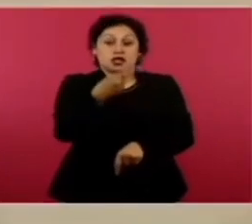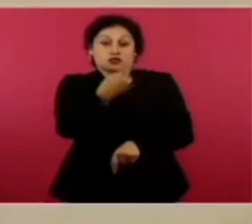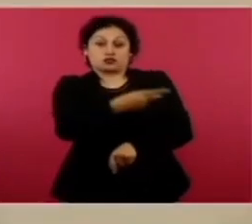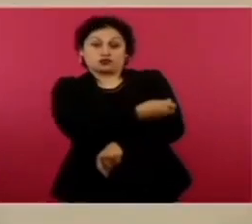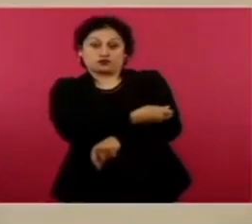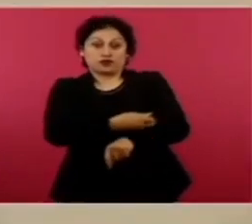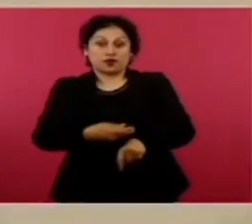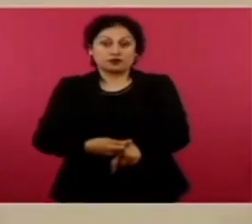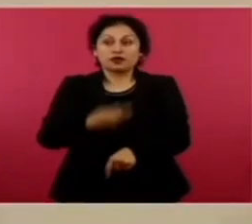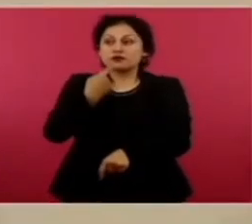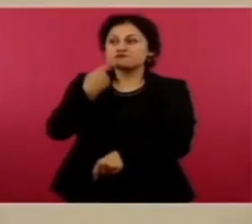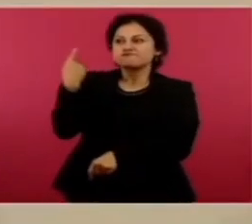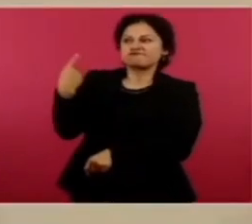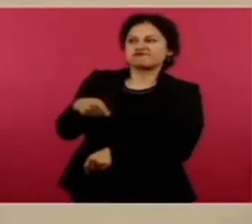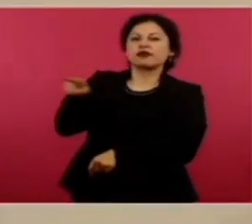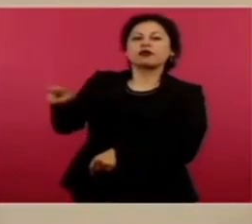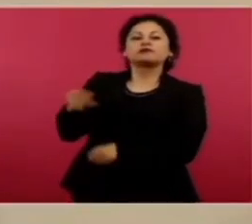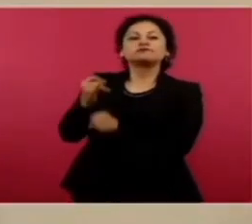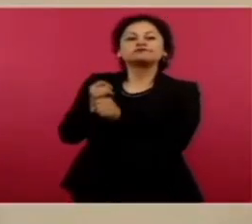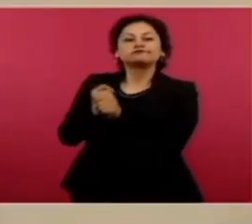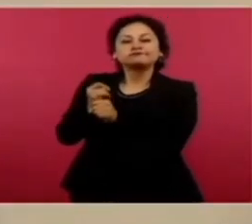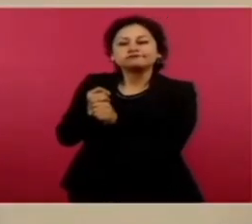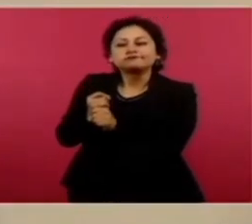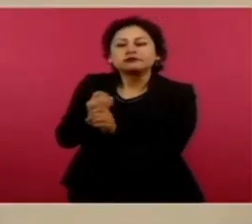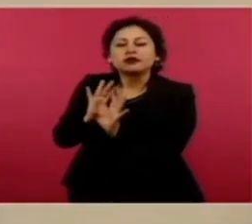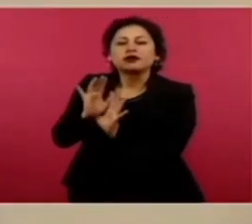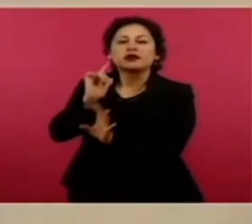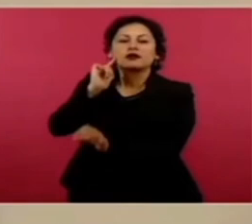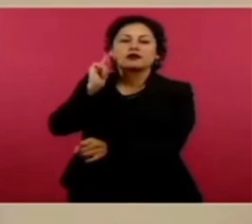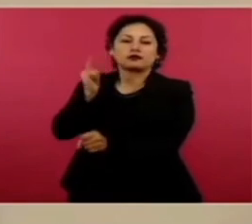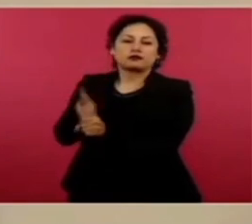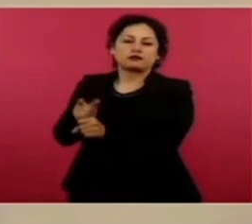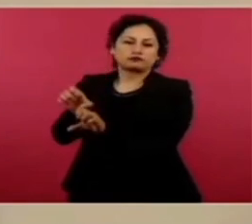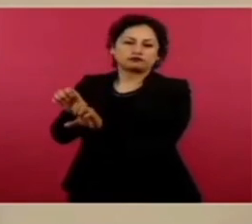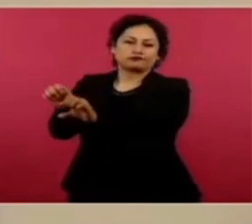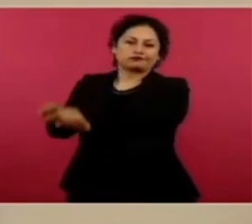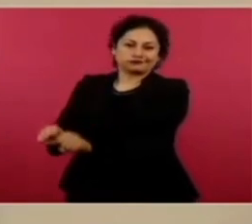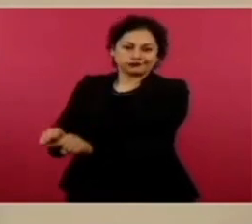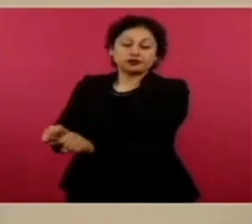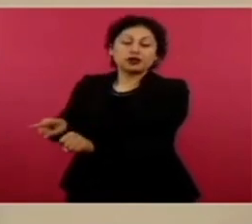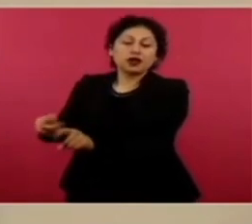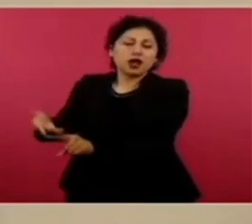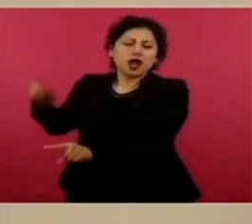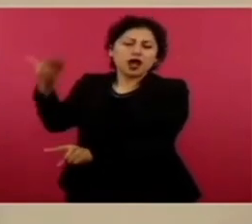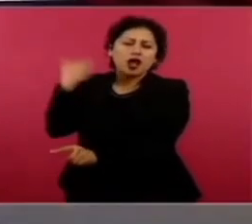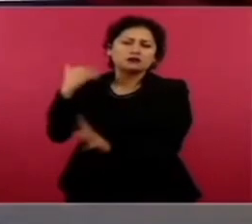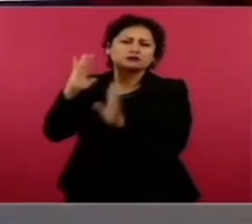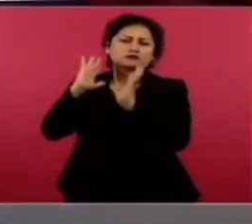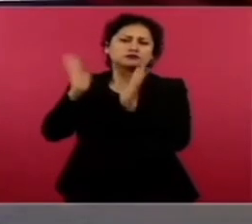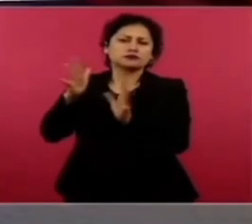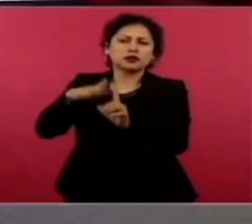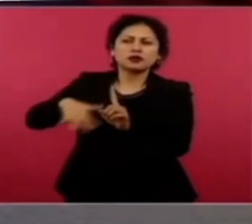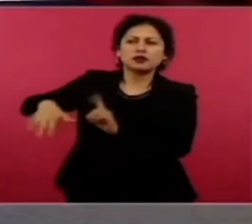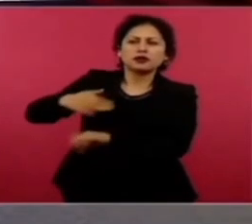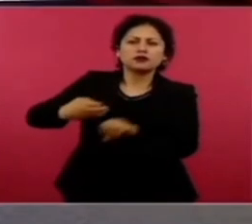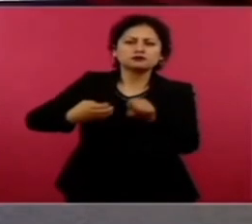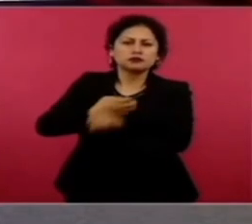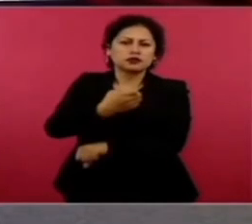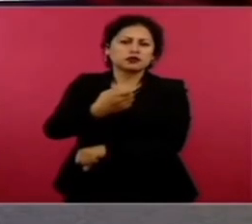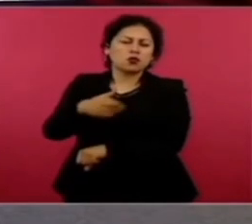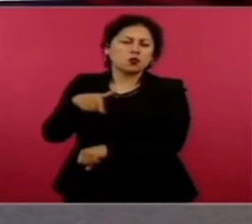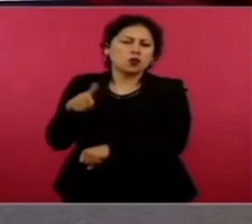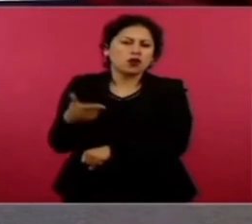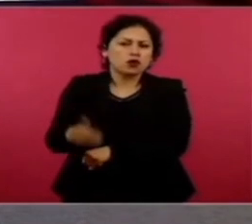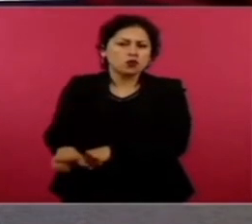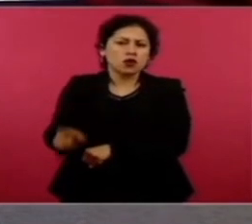falsa y maliciosa, obstruyendo de manera indebida la procuración de justicia en diversos domicilios de Guanajuato y Jalisco.